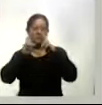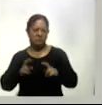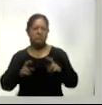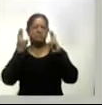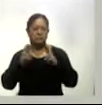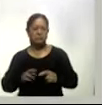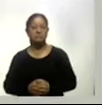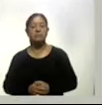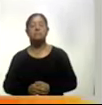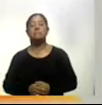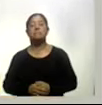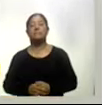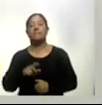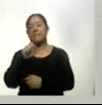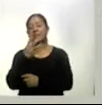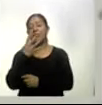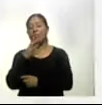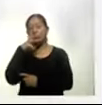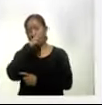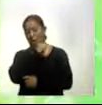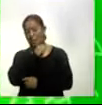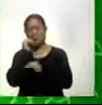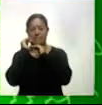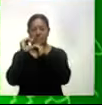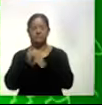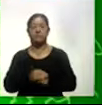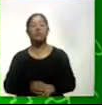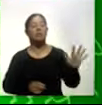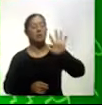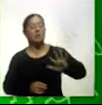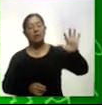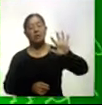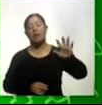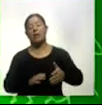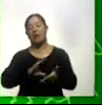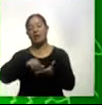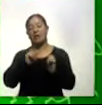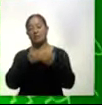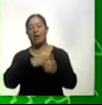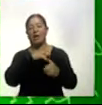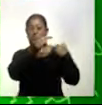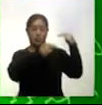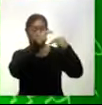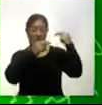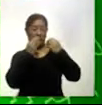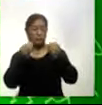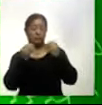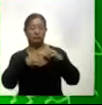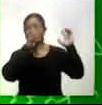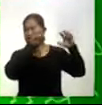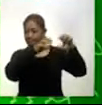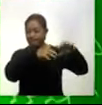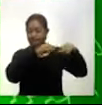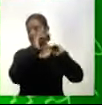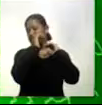la temperatura máxima será de 24 grados en Calpulalpan y la región poniente prevalecen nublados importantes con lluvias la